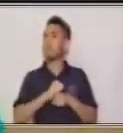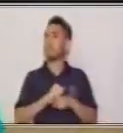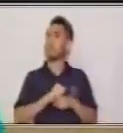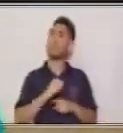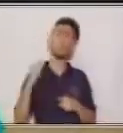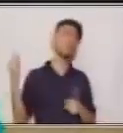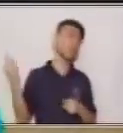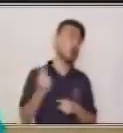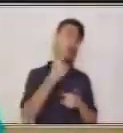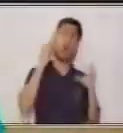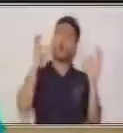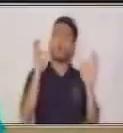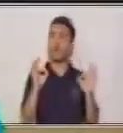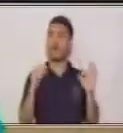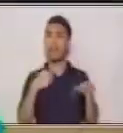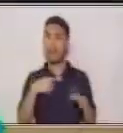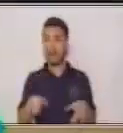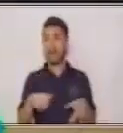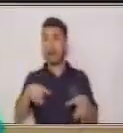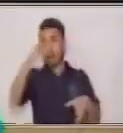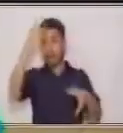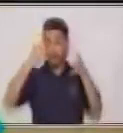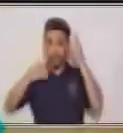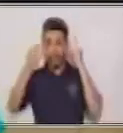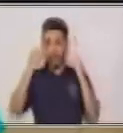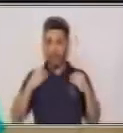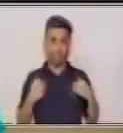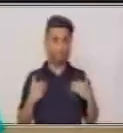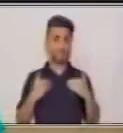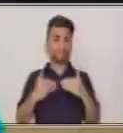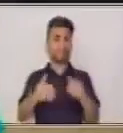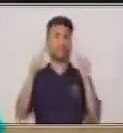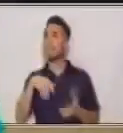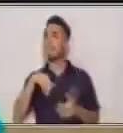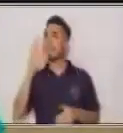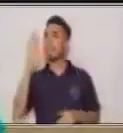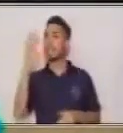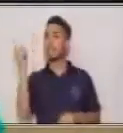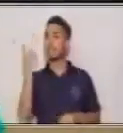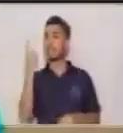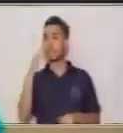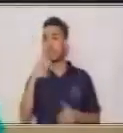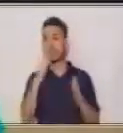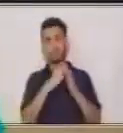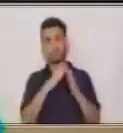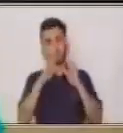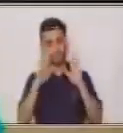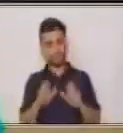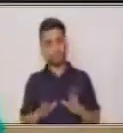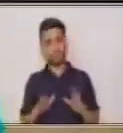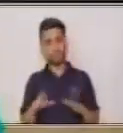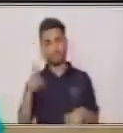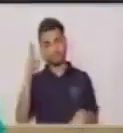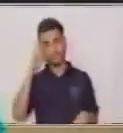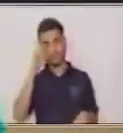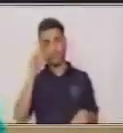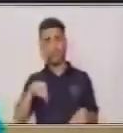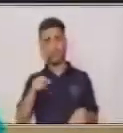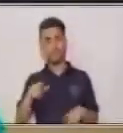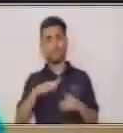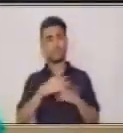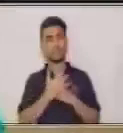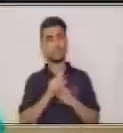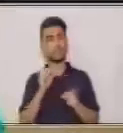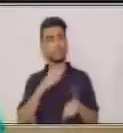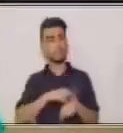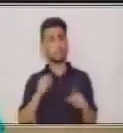contenidos que hemos aprendido y hemos desarrollado durante este proceso. Quédate en casa. Y recuerda que esta situación